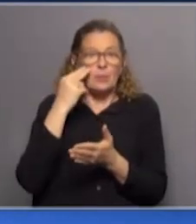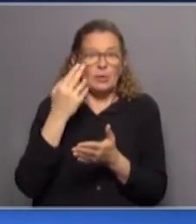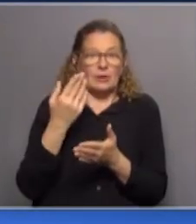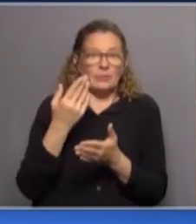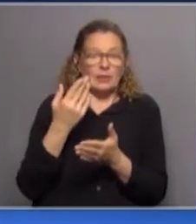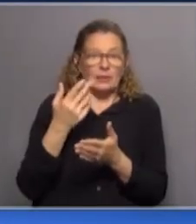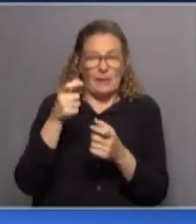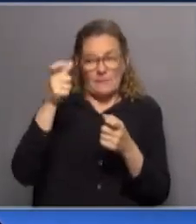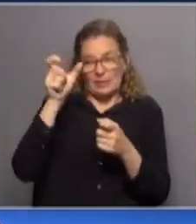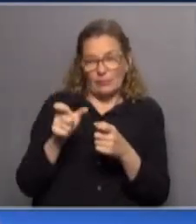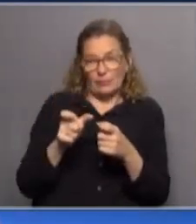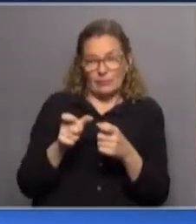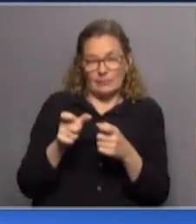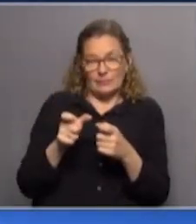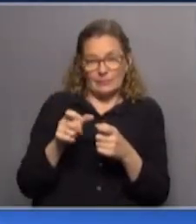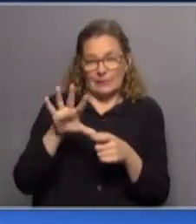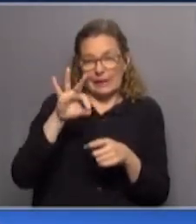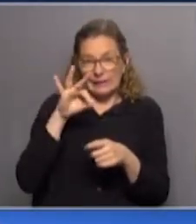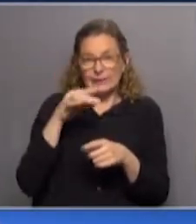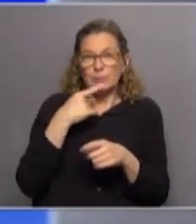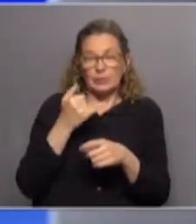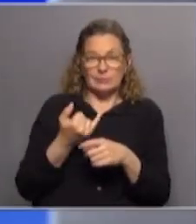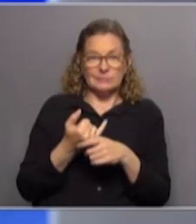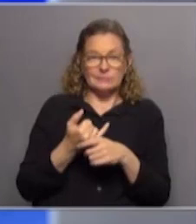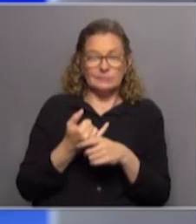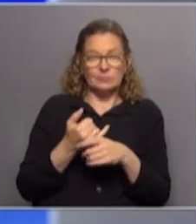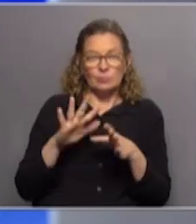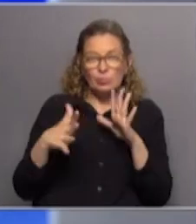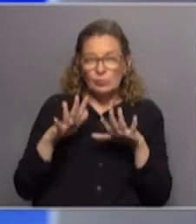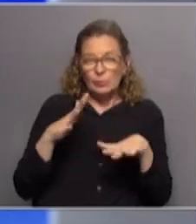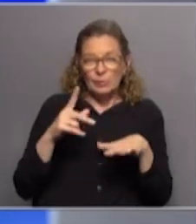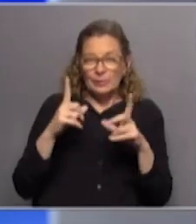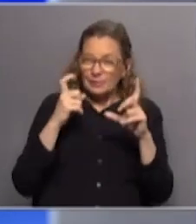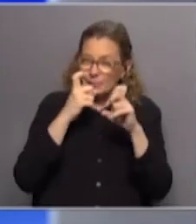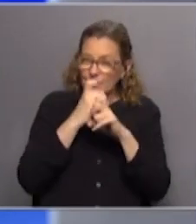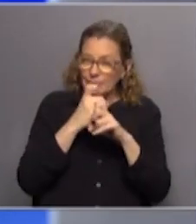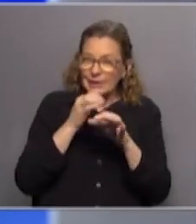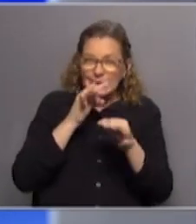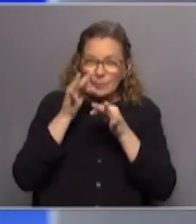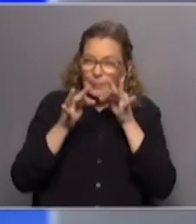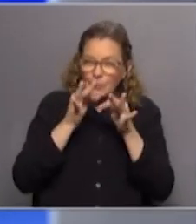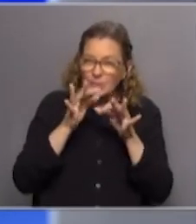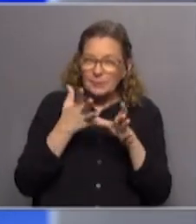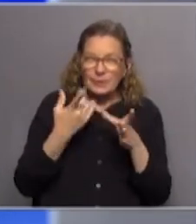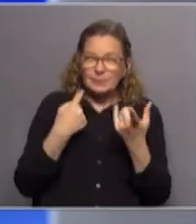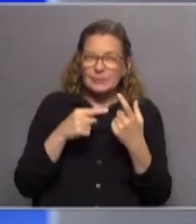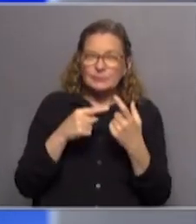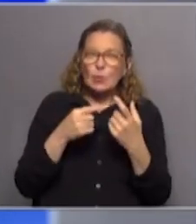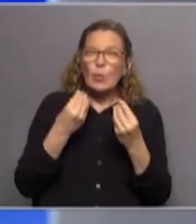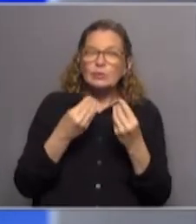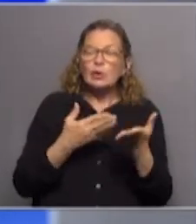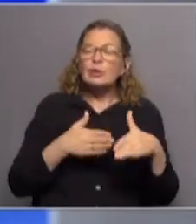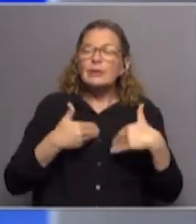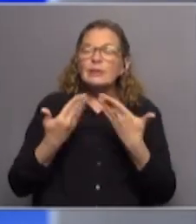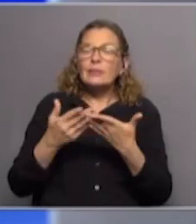los usuarios que las eligen, digamos. Más o menos, capaz que es complejo o no se puede explicar, pero, ¿cuánto recibe